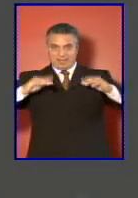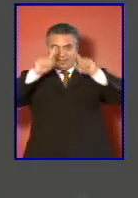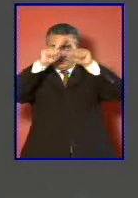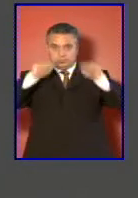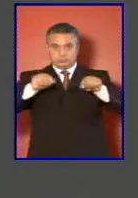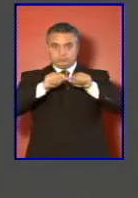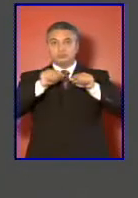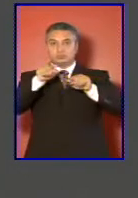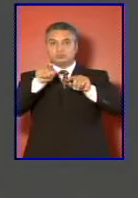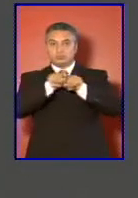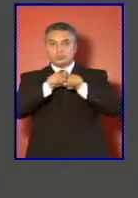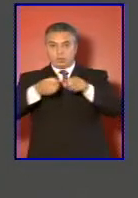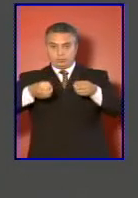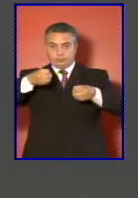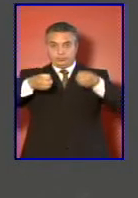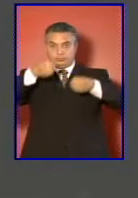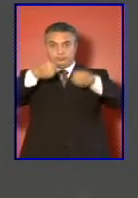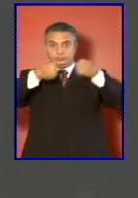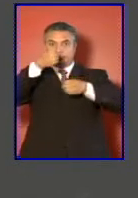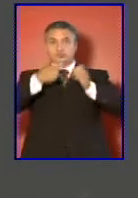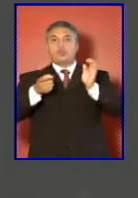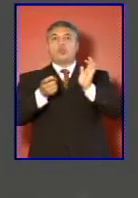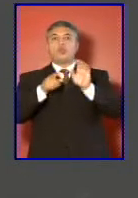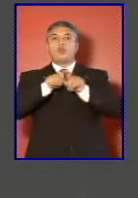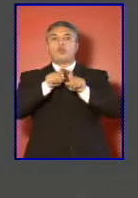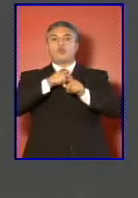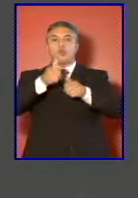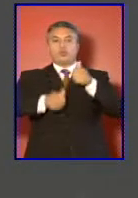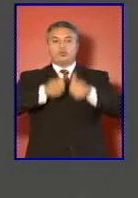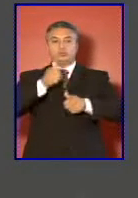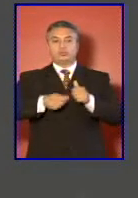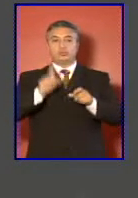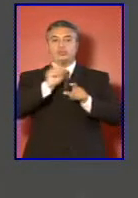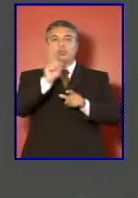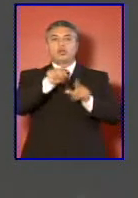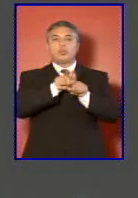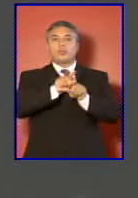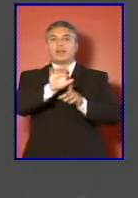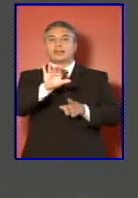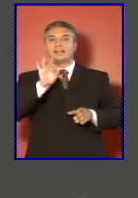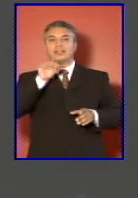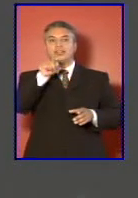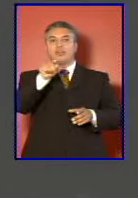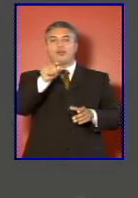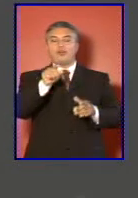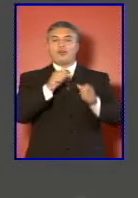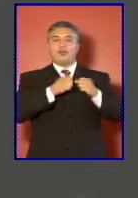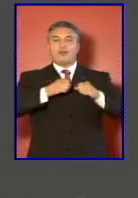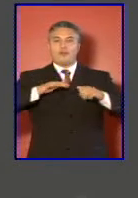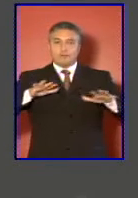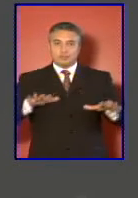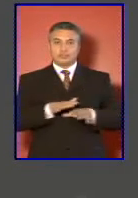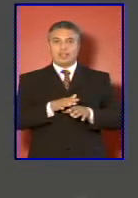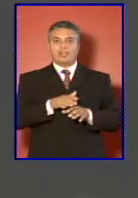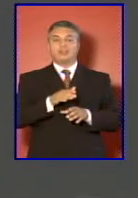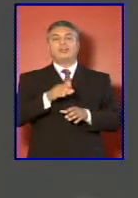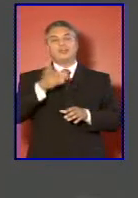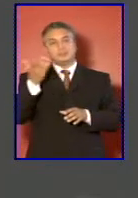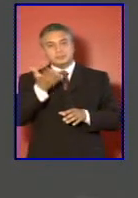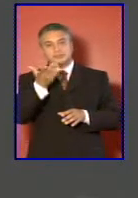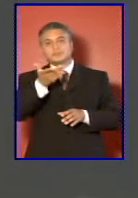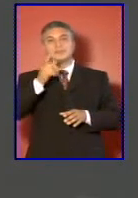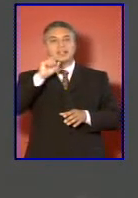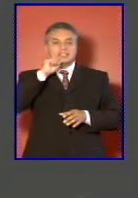de ascenso por concurso y no de retiro forzado por la parte superior de ella sin que esto